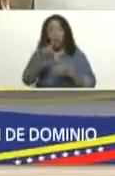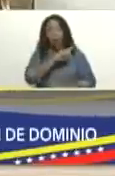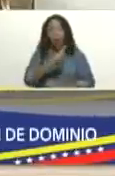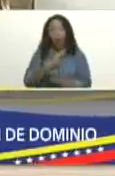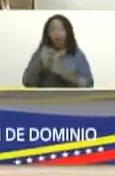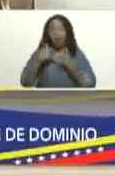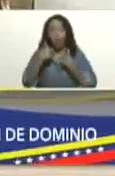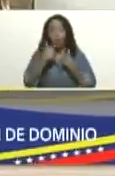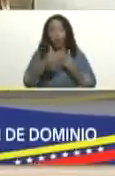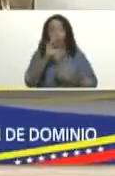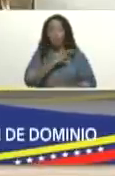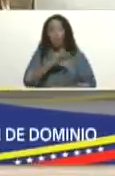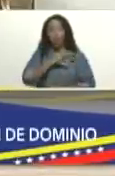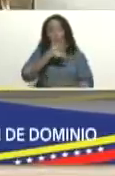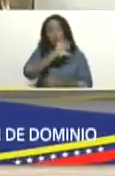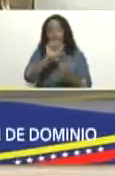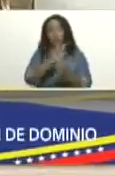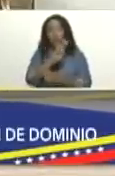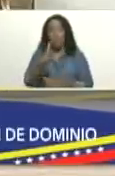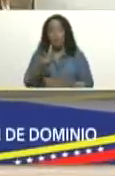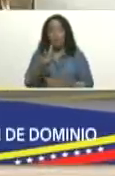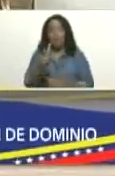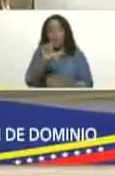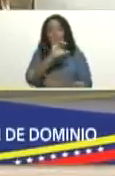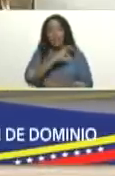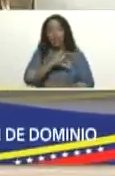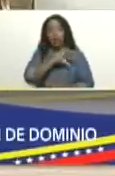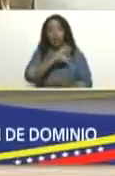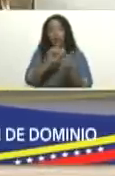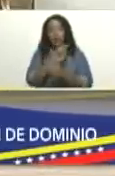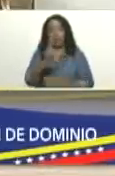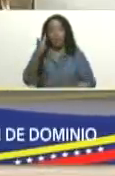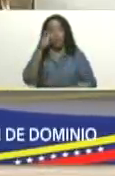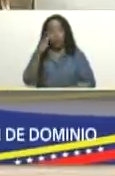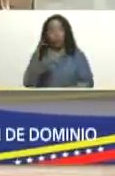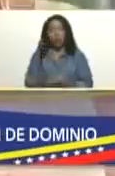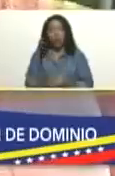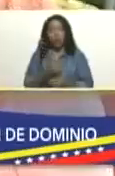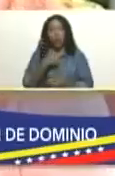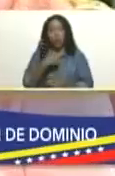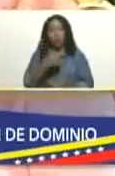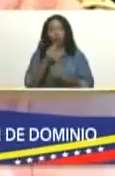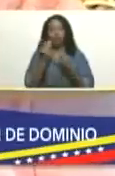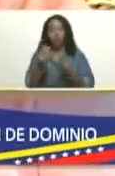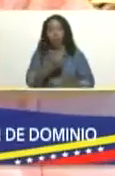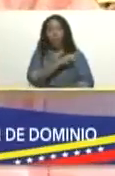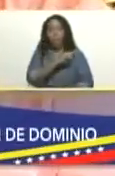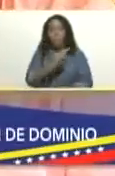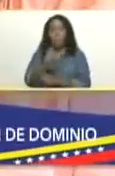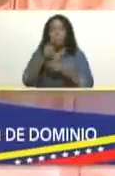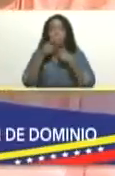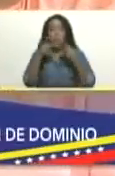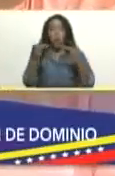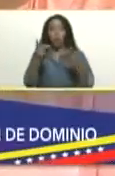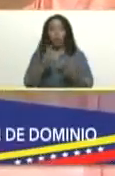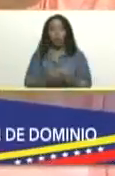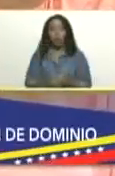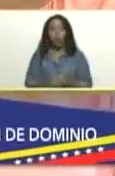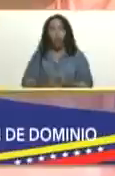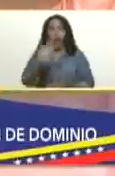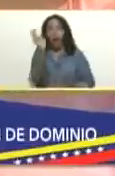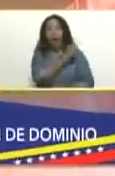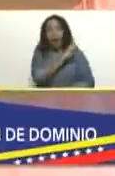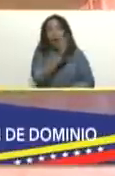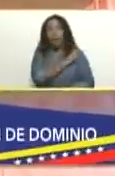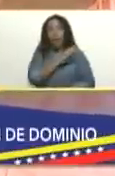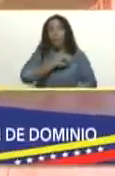señor vicepresidente de seguridad le doy la orden pública al jefe de